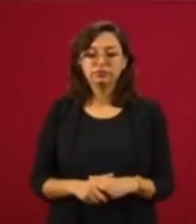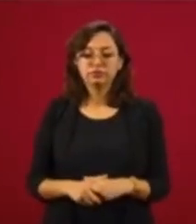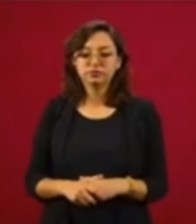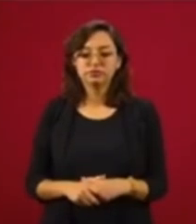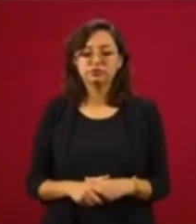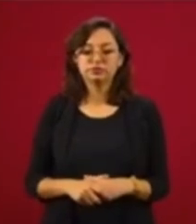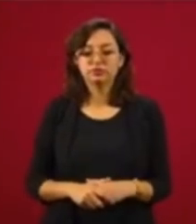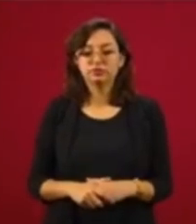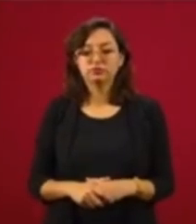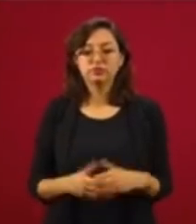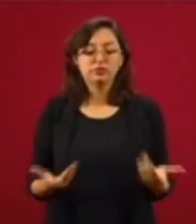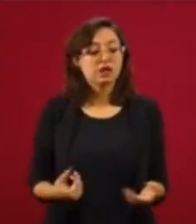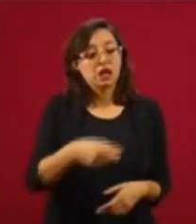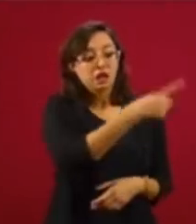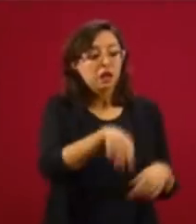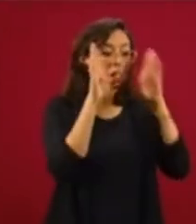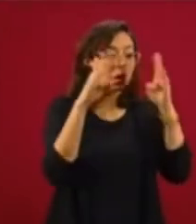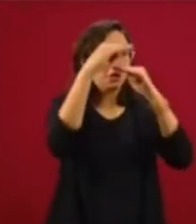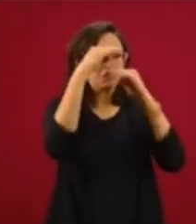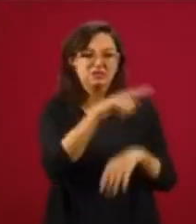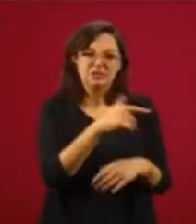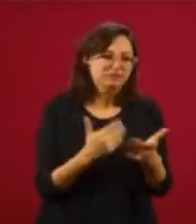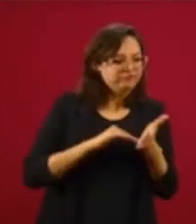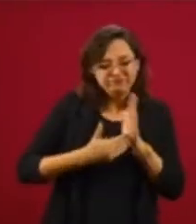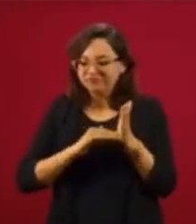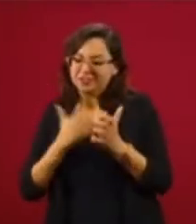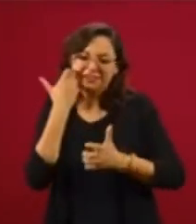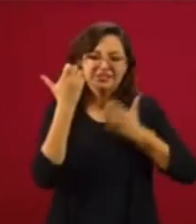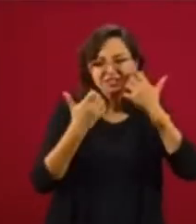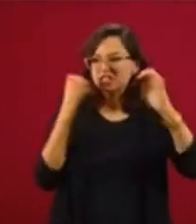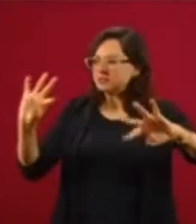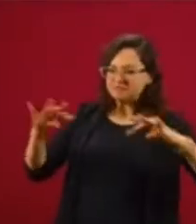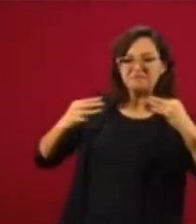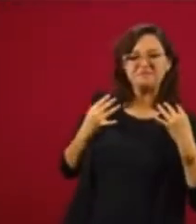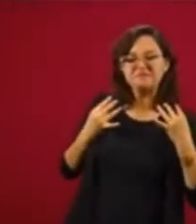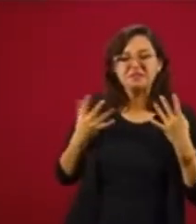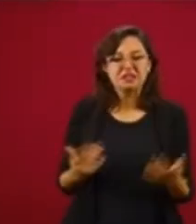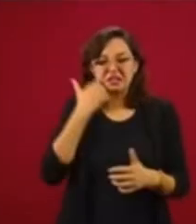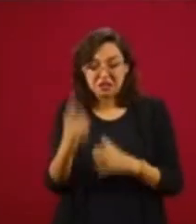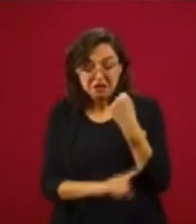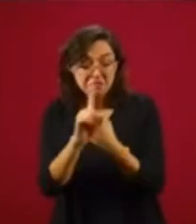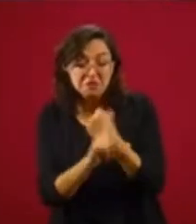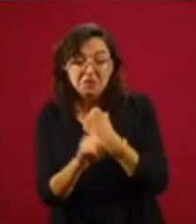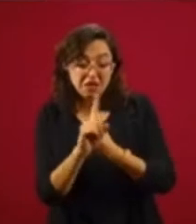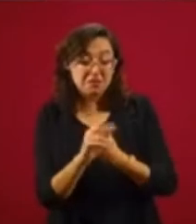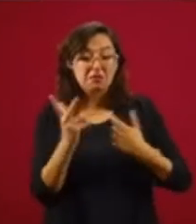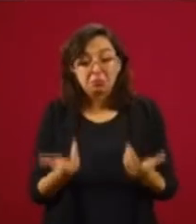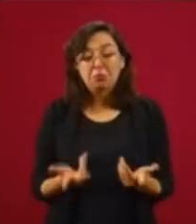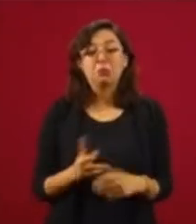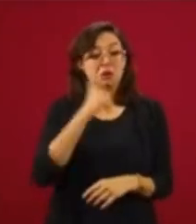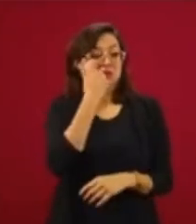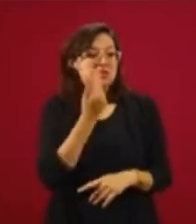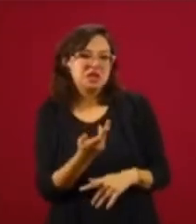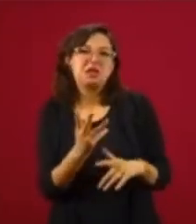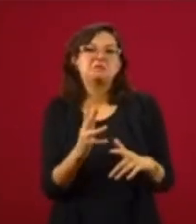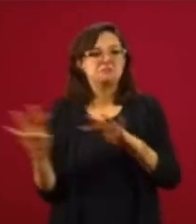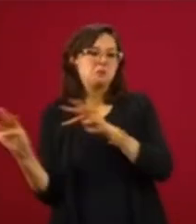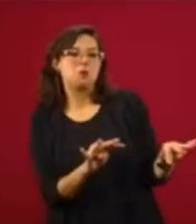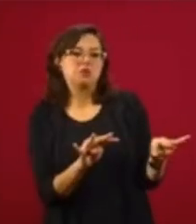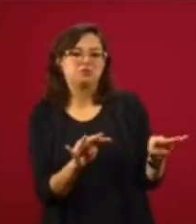conservadores quieren hacerse notar, si quieren hacer bulla, si quieren hacer ruido,